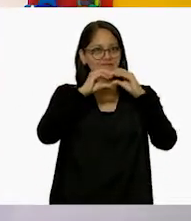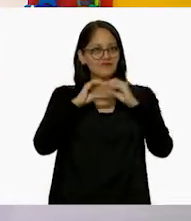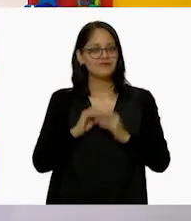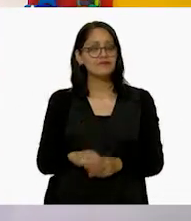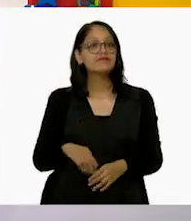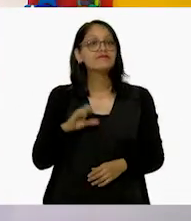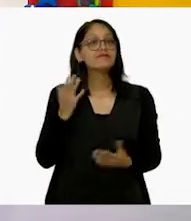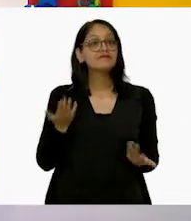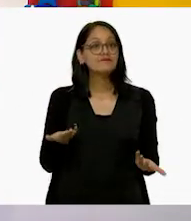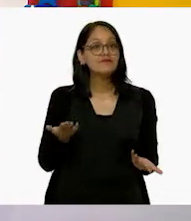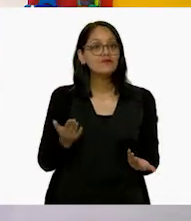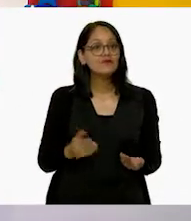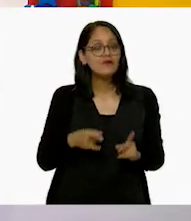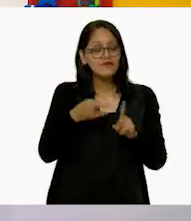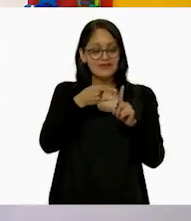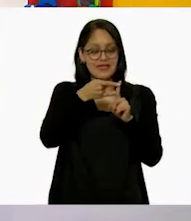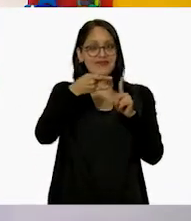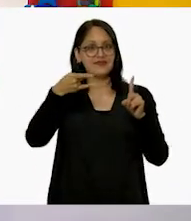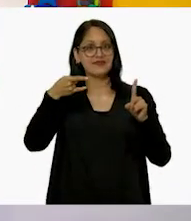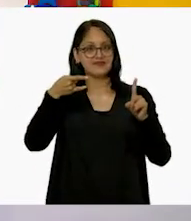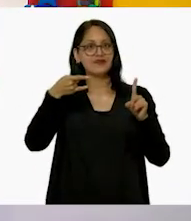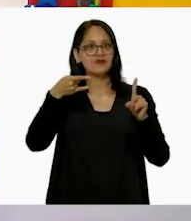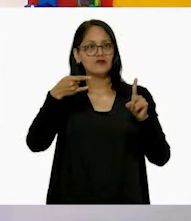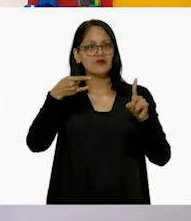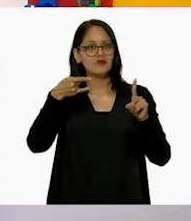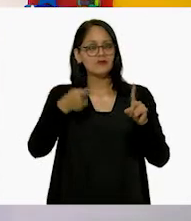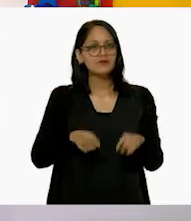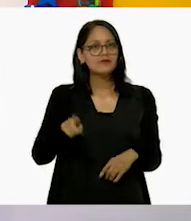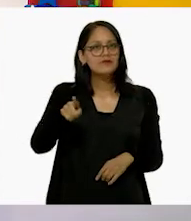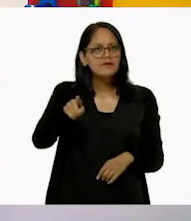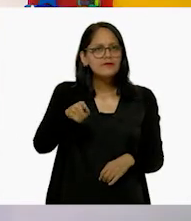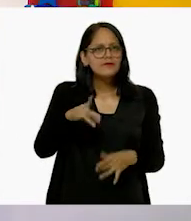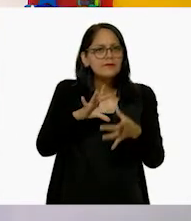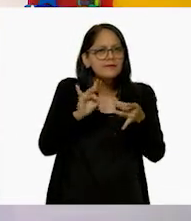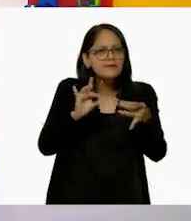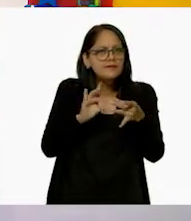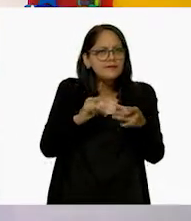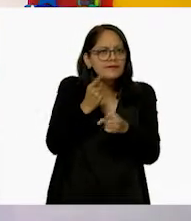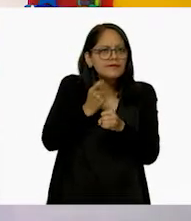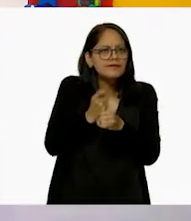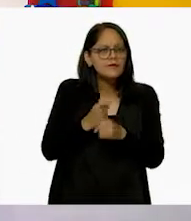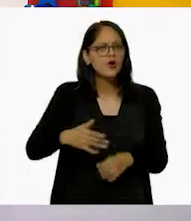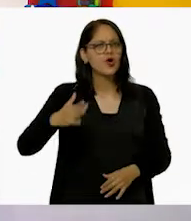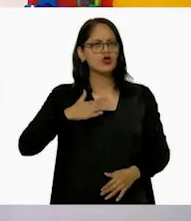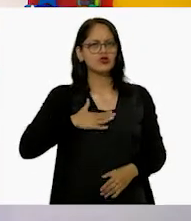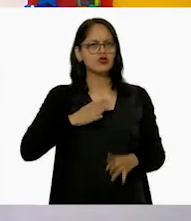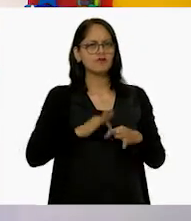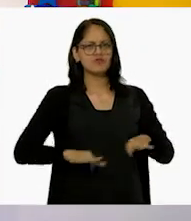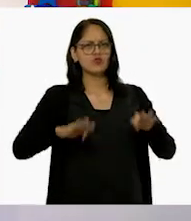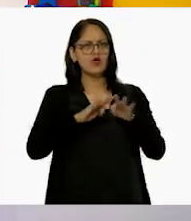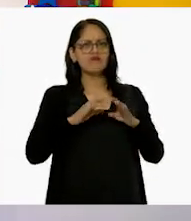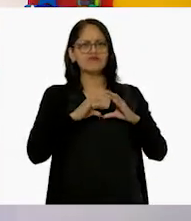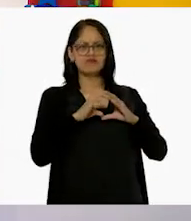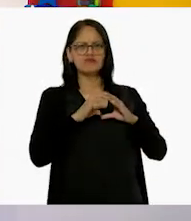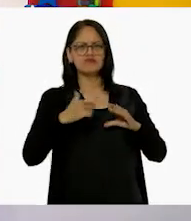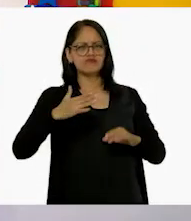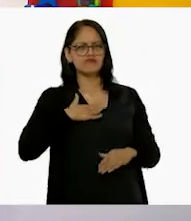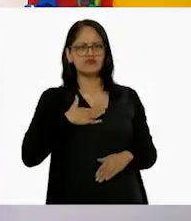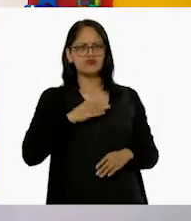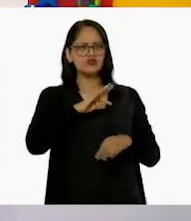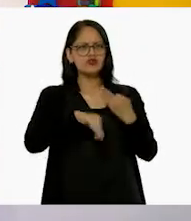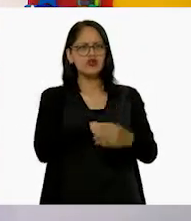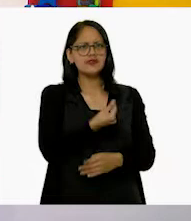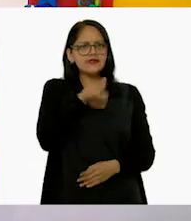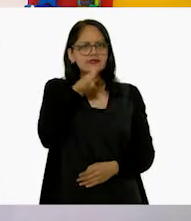Y el rectángulo habló primero. Yo soy el más importante, pues los niños